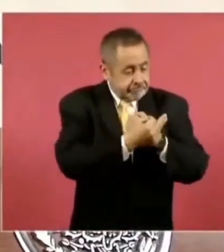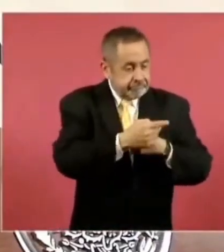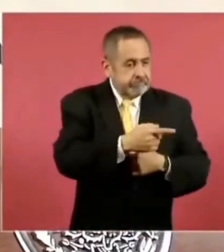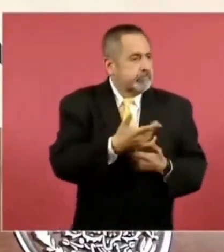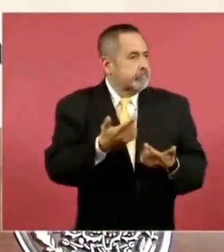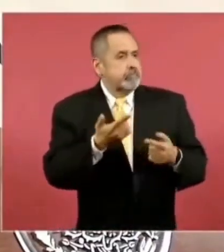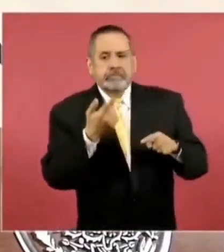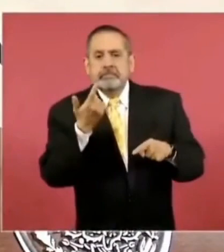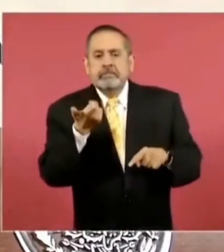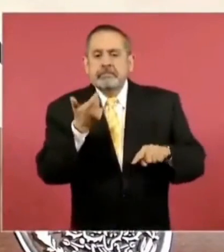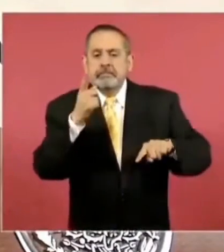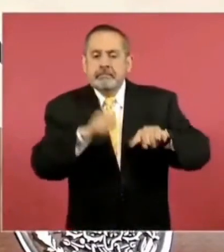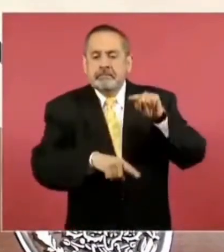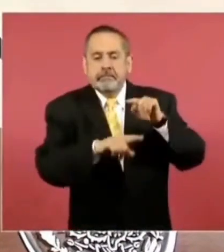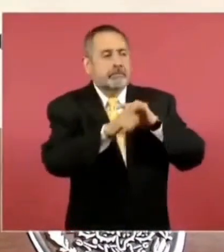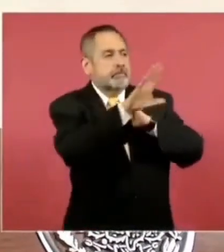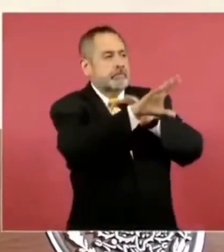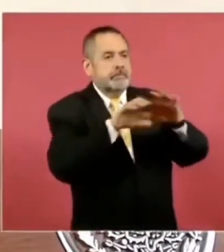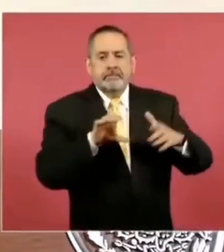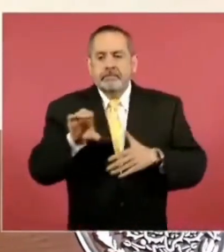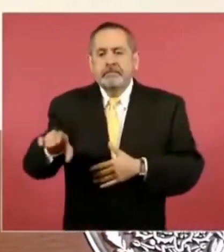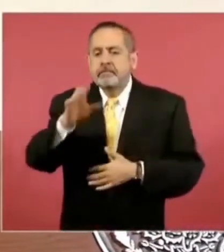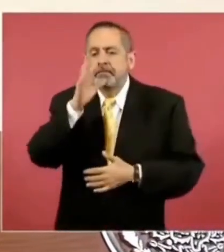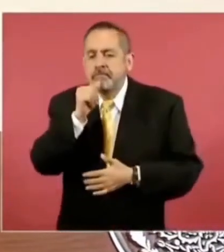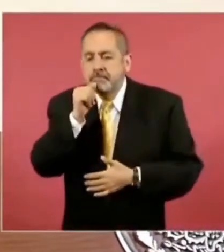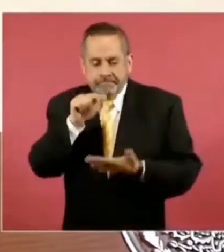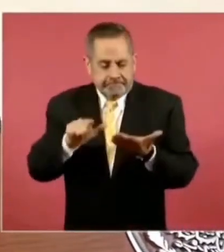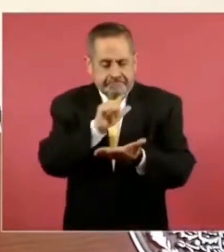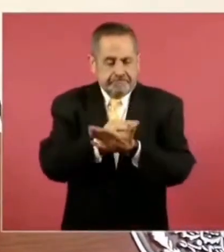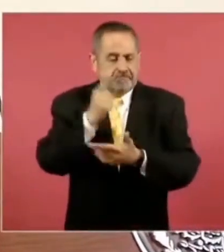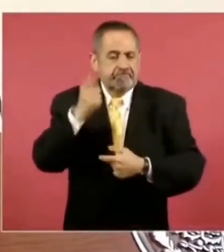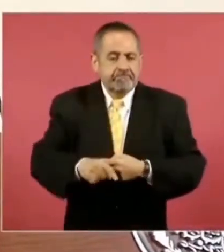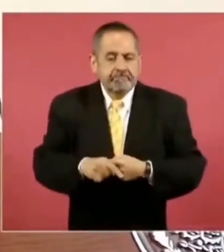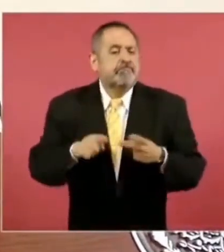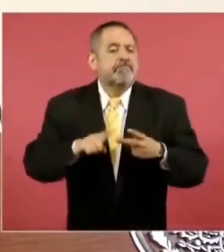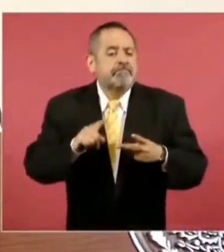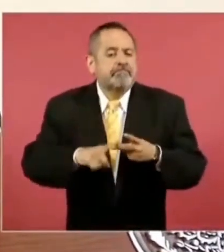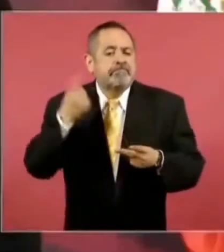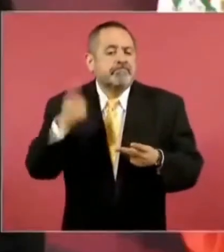pero ya el colmo fue que el ministro Lainez